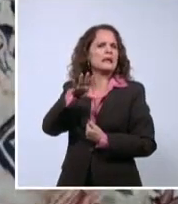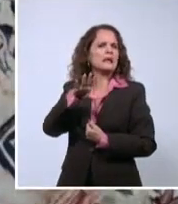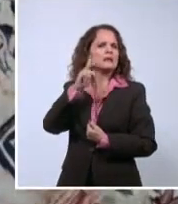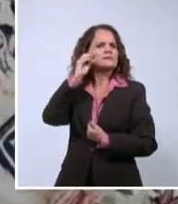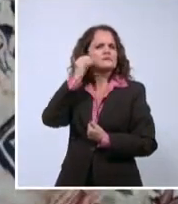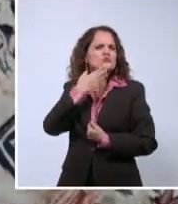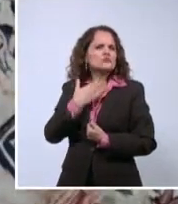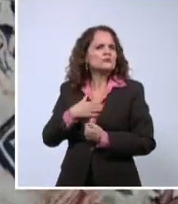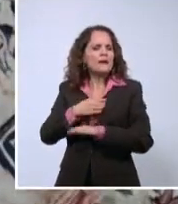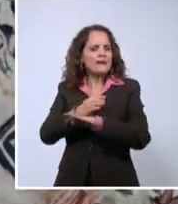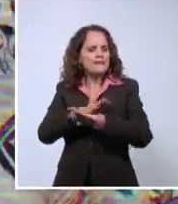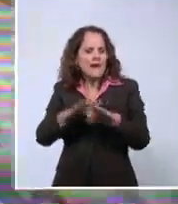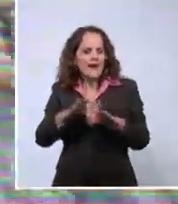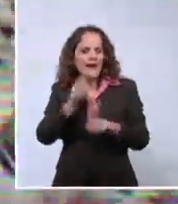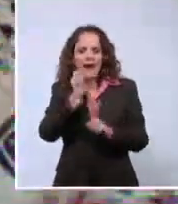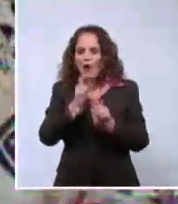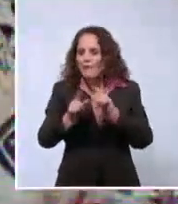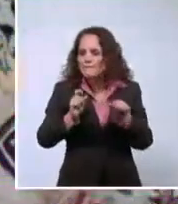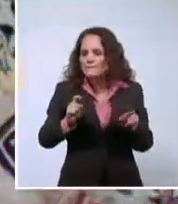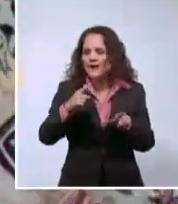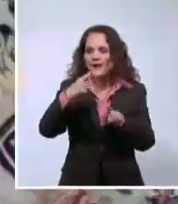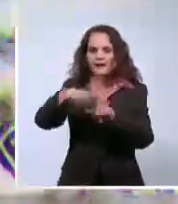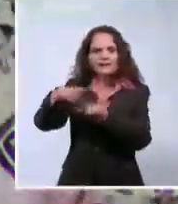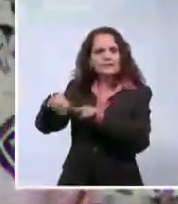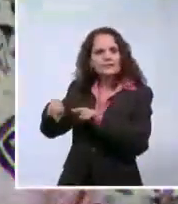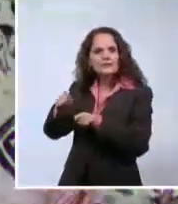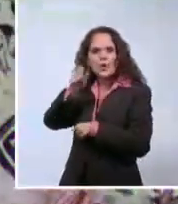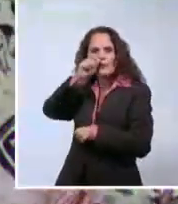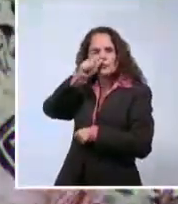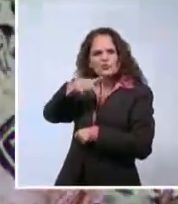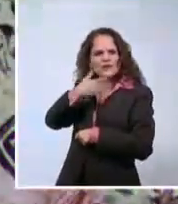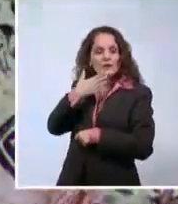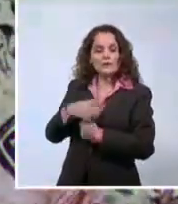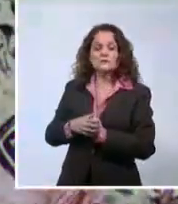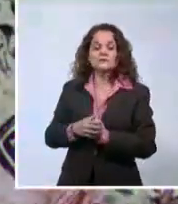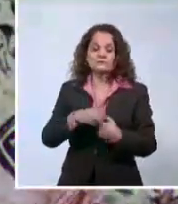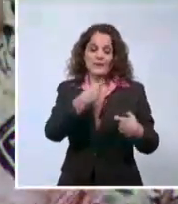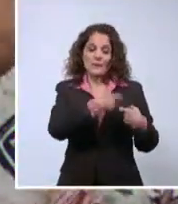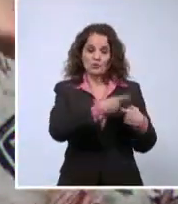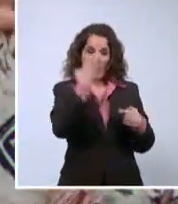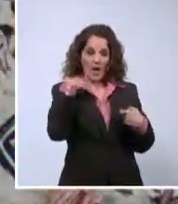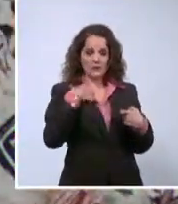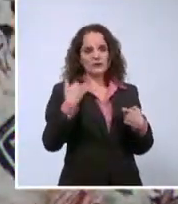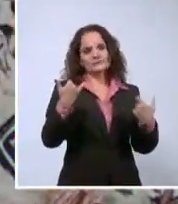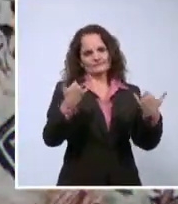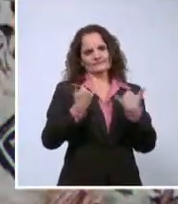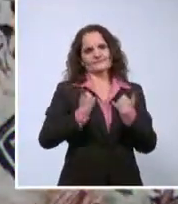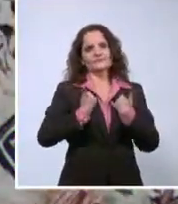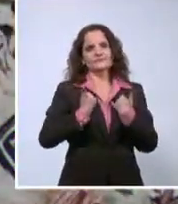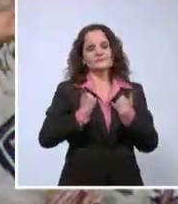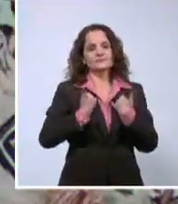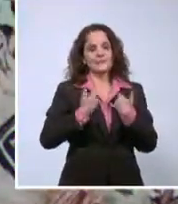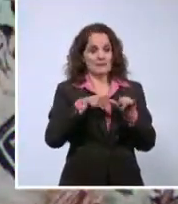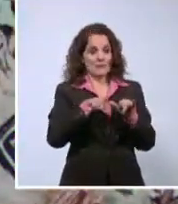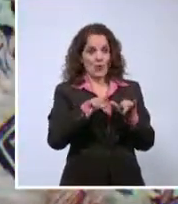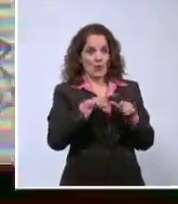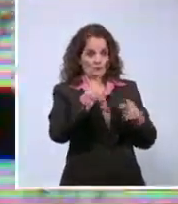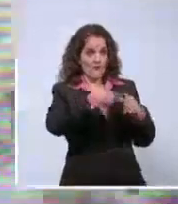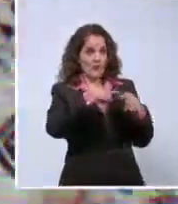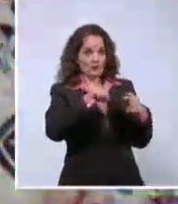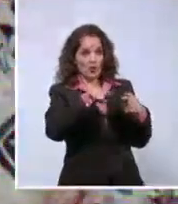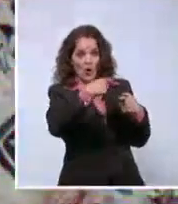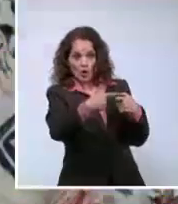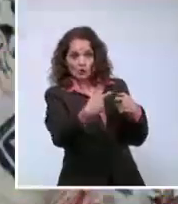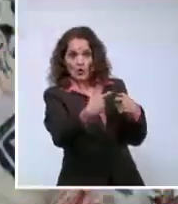se había comprado combustible? ¿Cómo lo supiste? Por Alex, el que era mi esposo. Por quien yo lo conozco, porque yo conozco al historico.